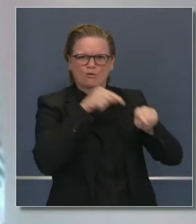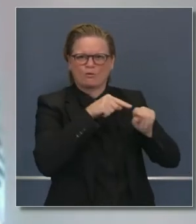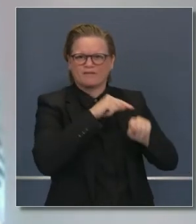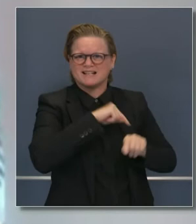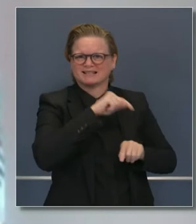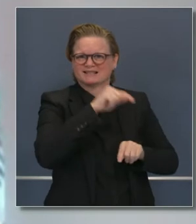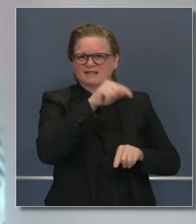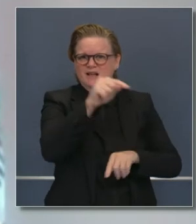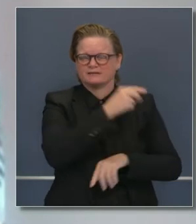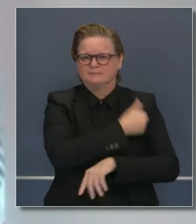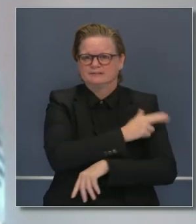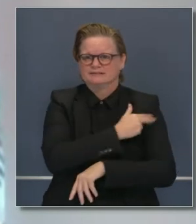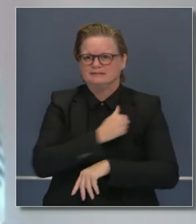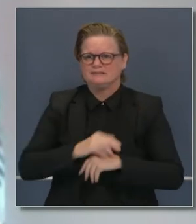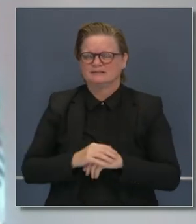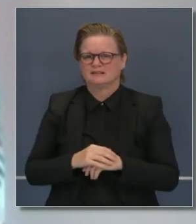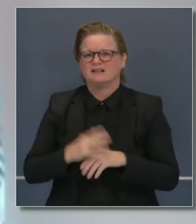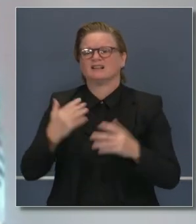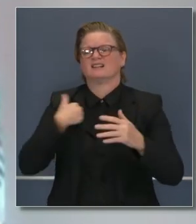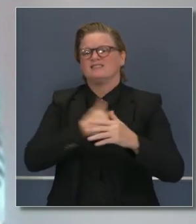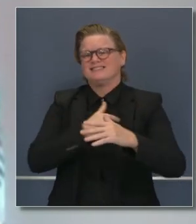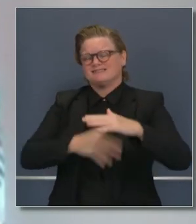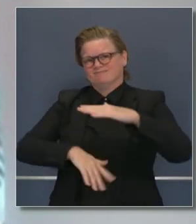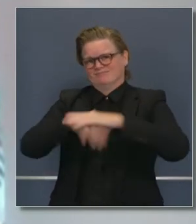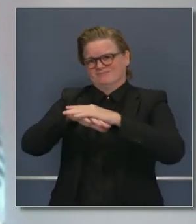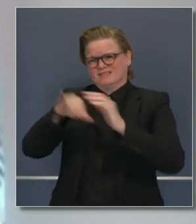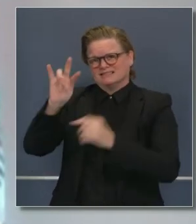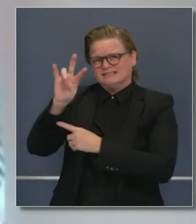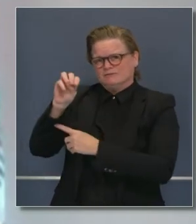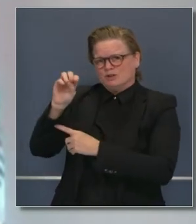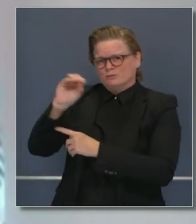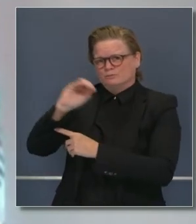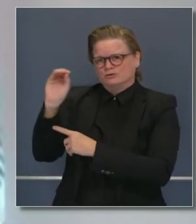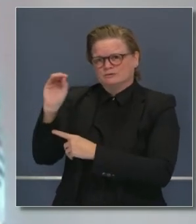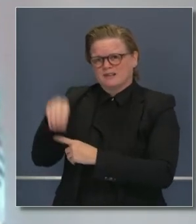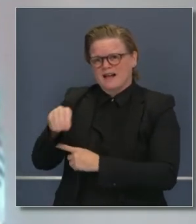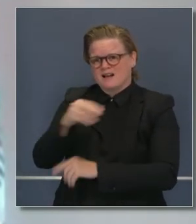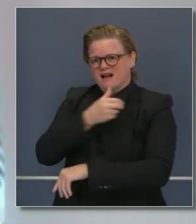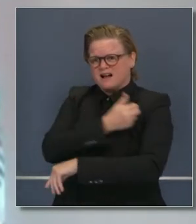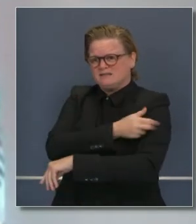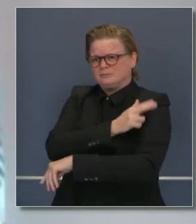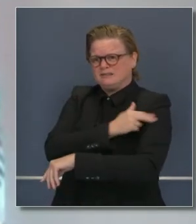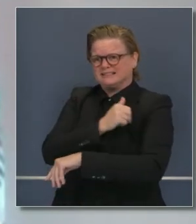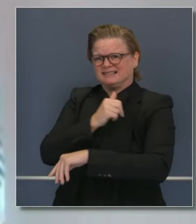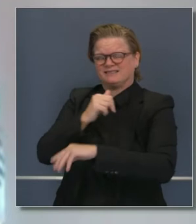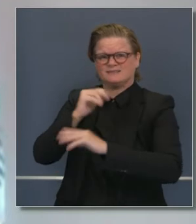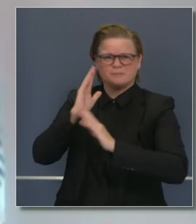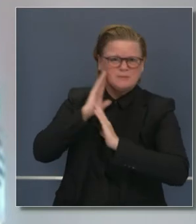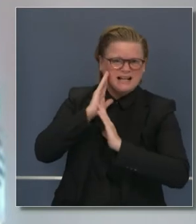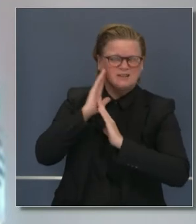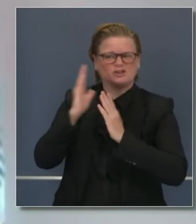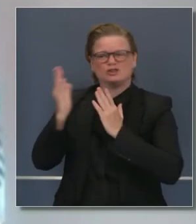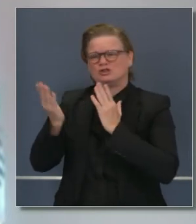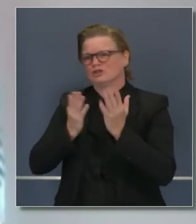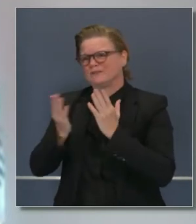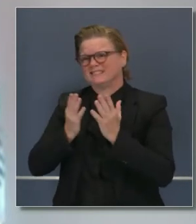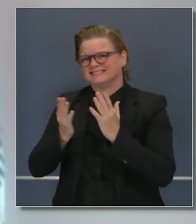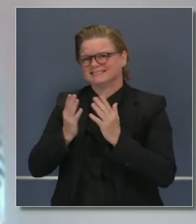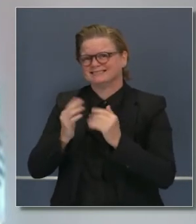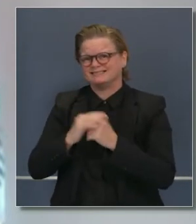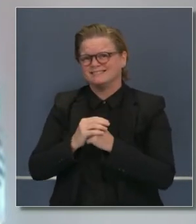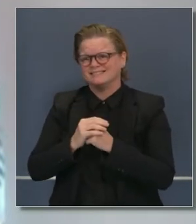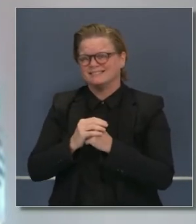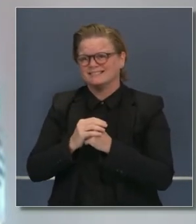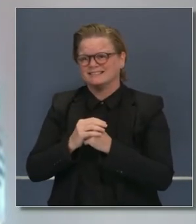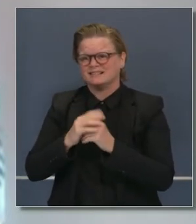estar usando solo 70% de las camas en hospitales en el estado, estamos usando más de 100% de la capacidad